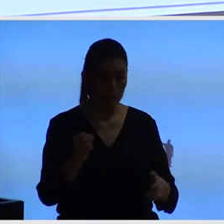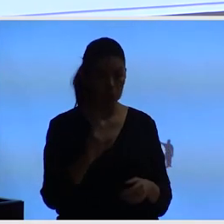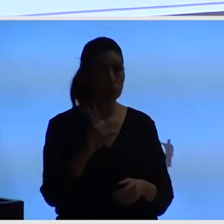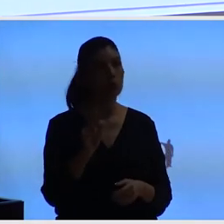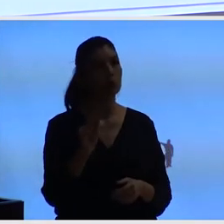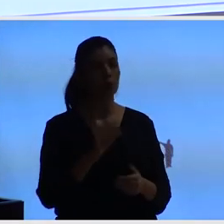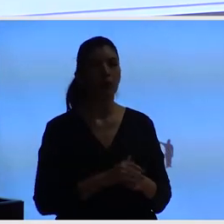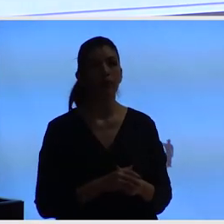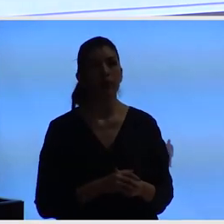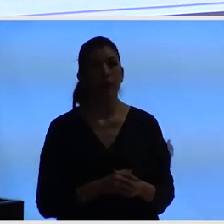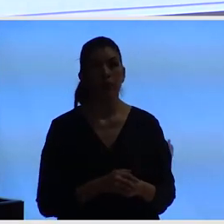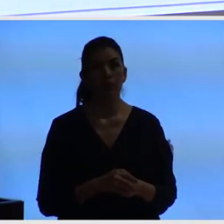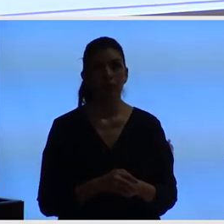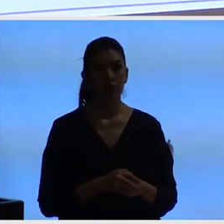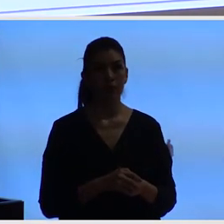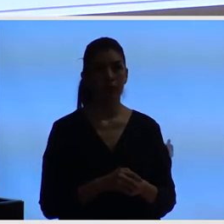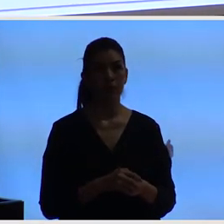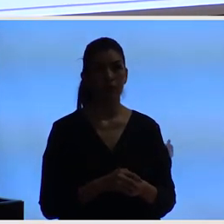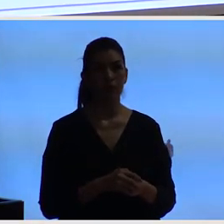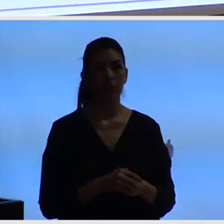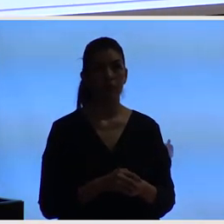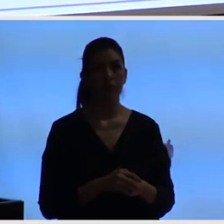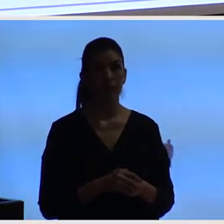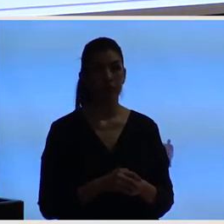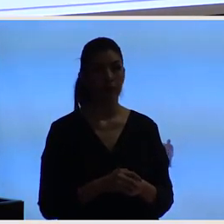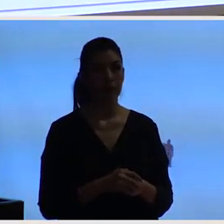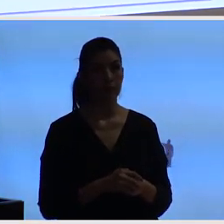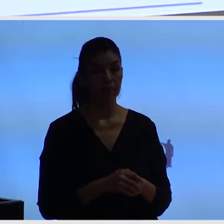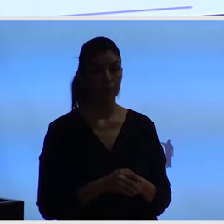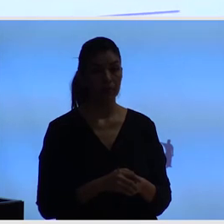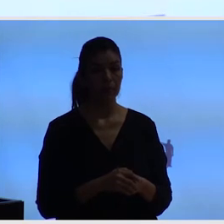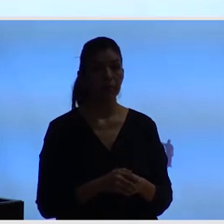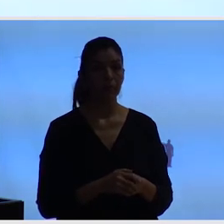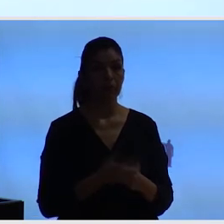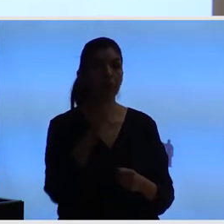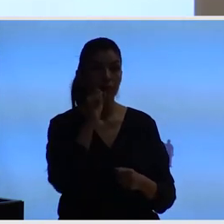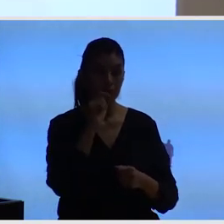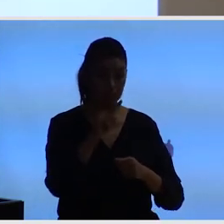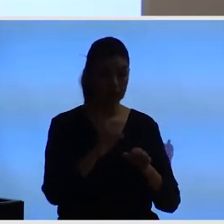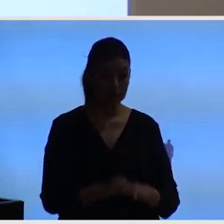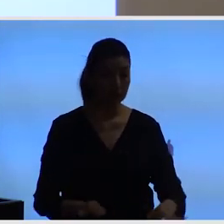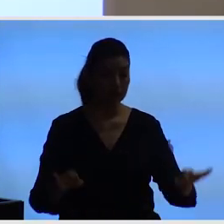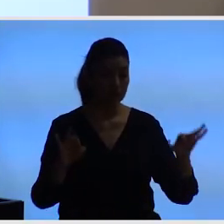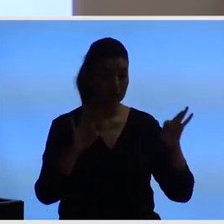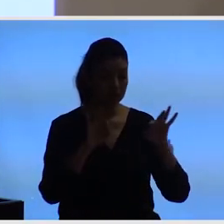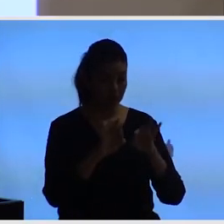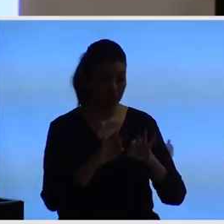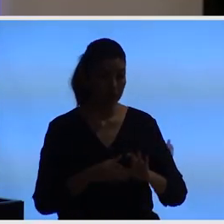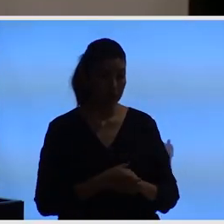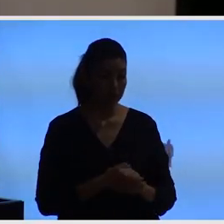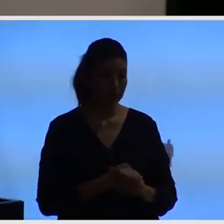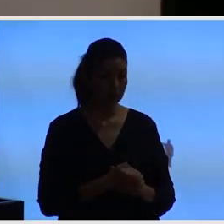Otra vez, se han hecho, desde un punto de vista del urbanismo tradicional, se han hecho ciudades con